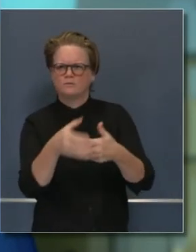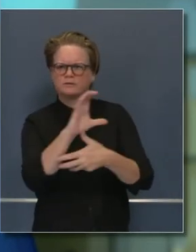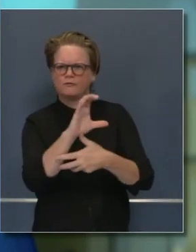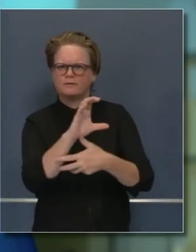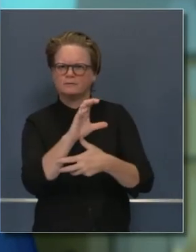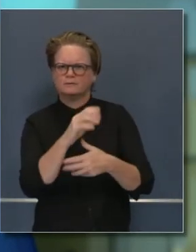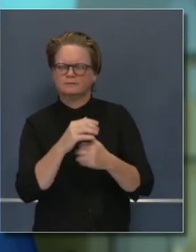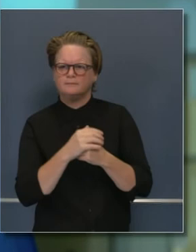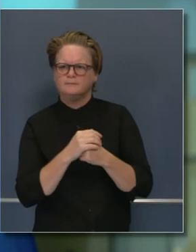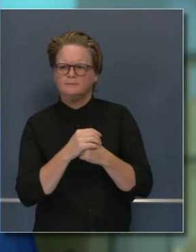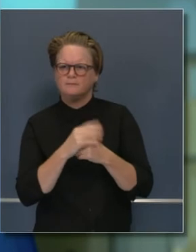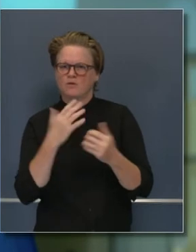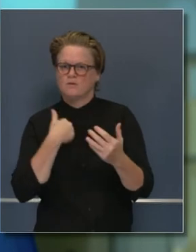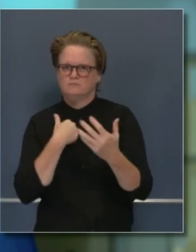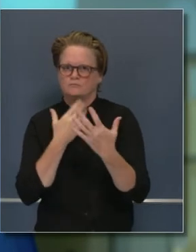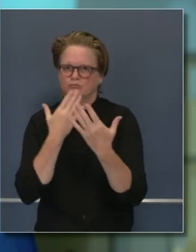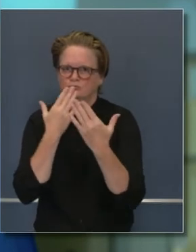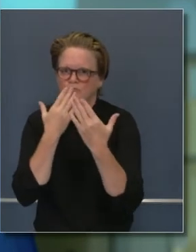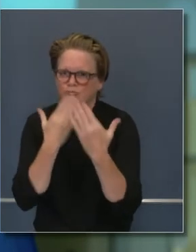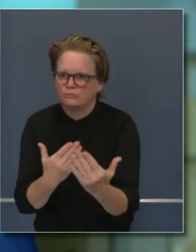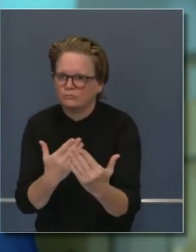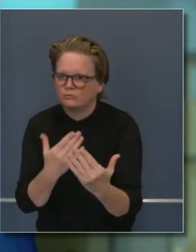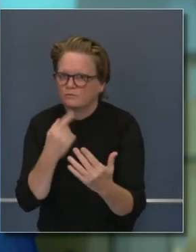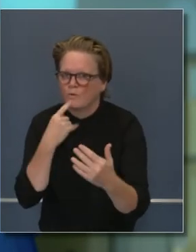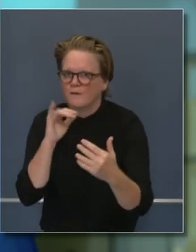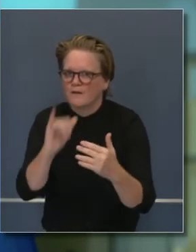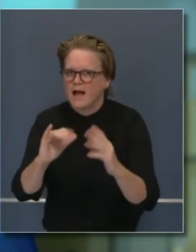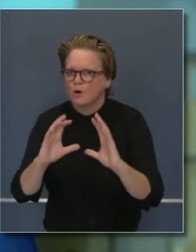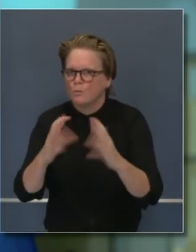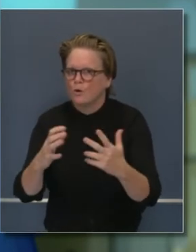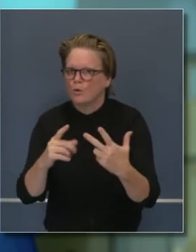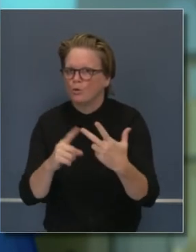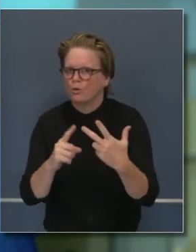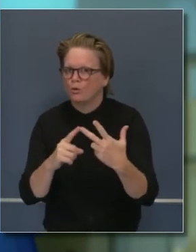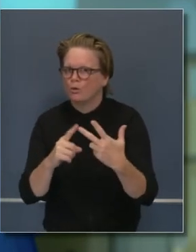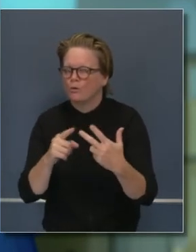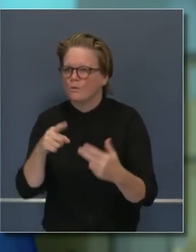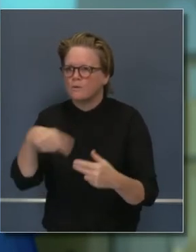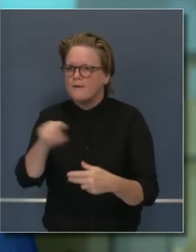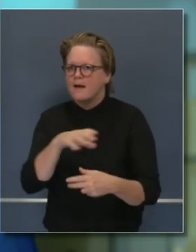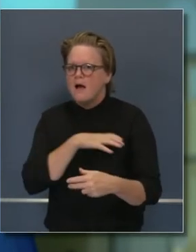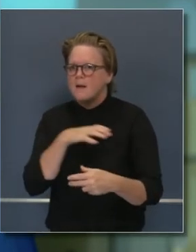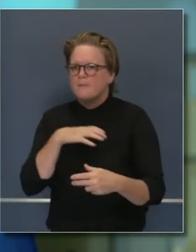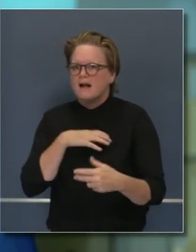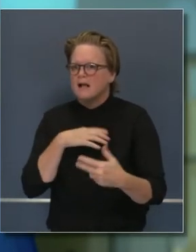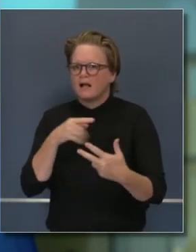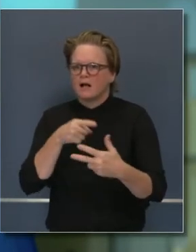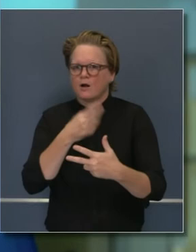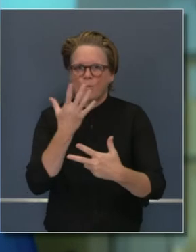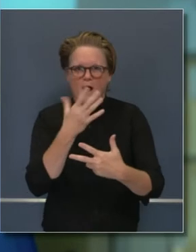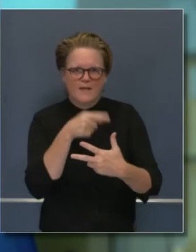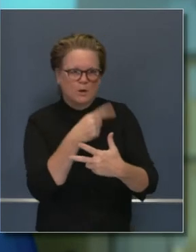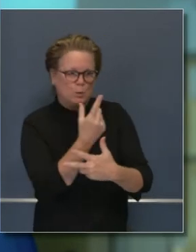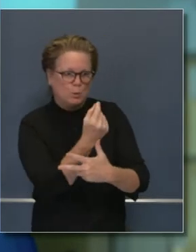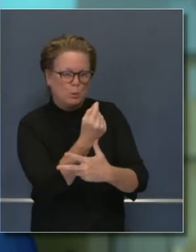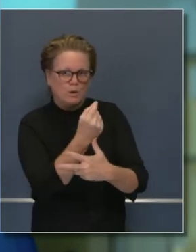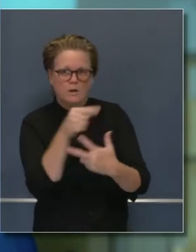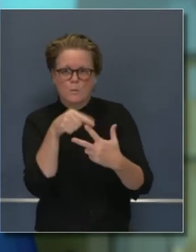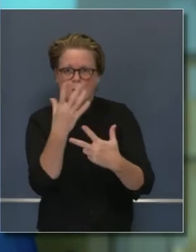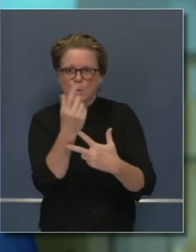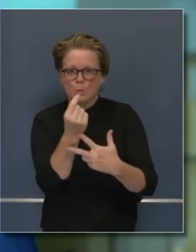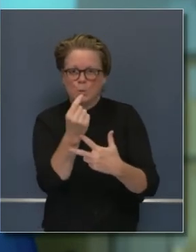agradecidos por la participación activa de esos comités, esos primeros dos comités que ya conocen y el nuevo comité